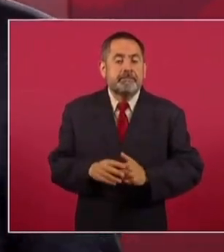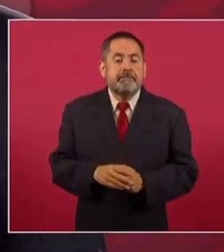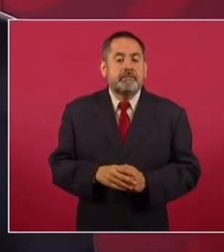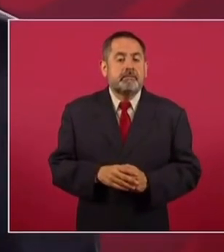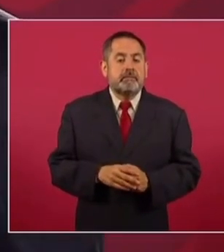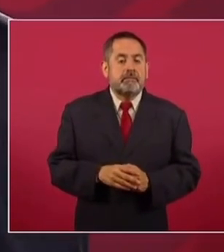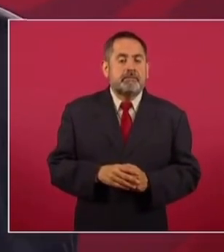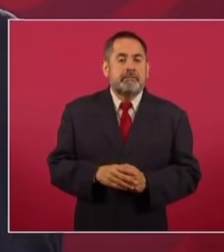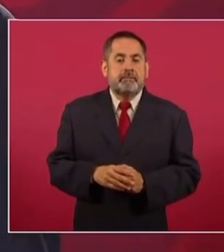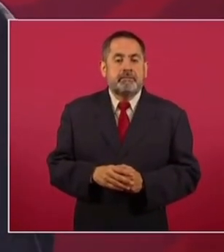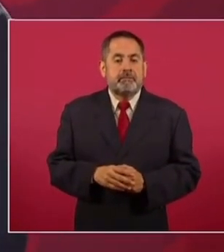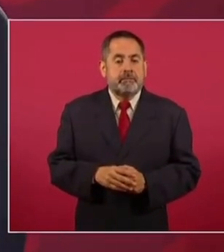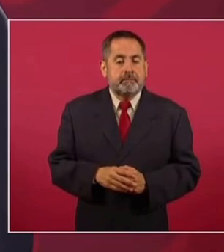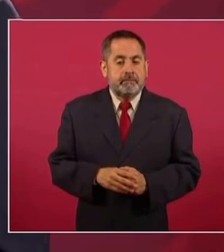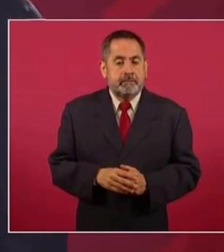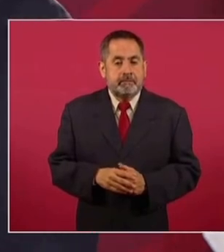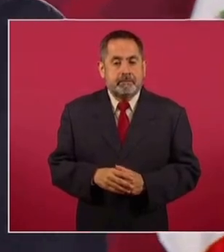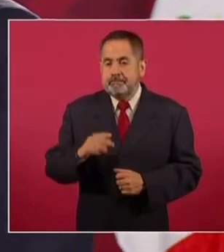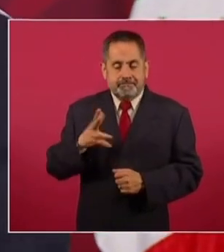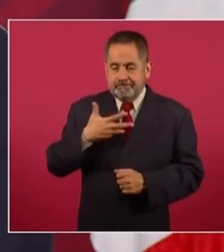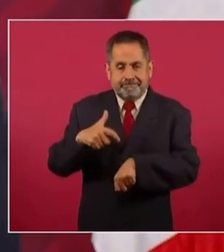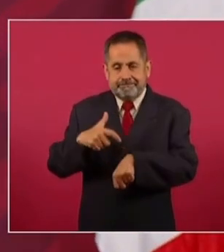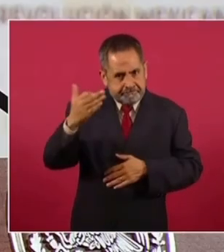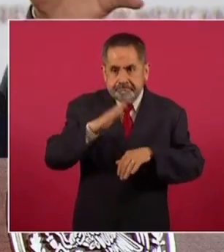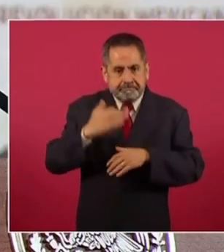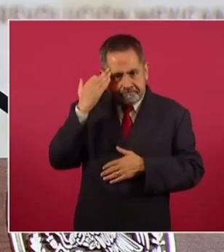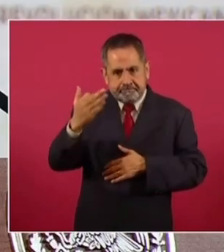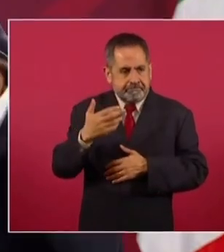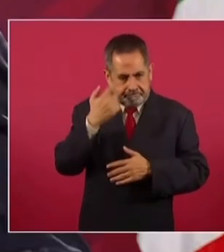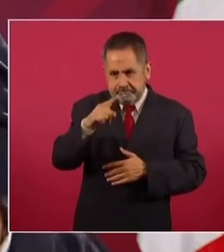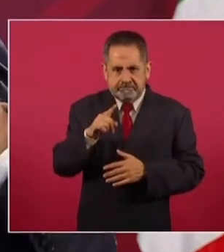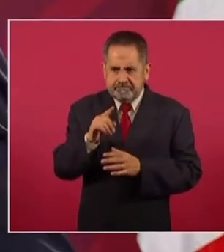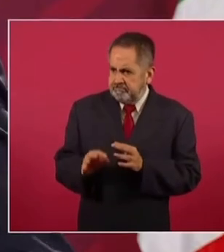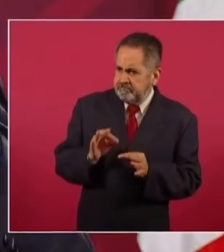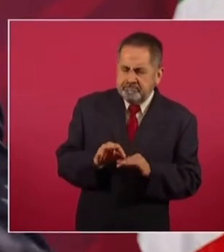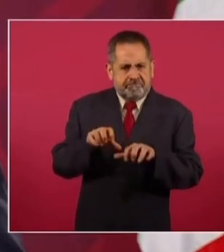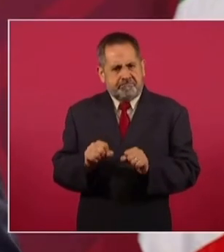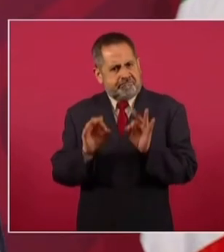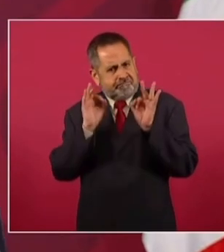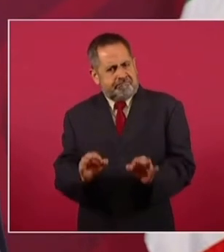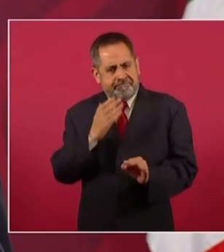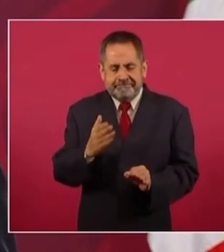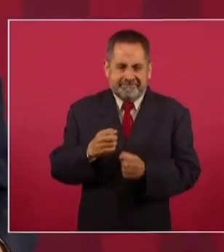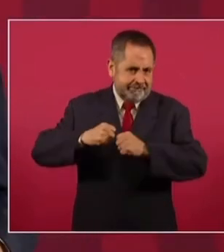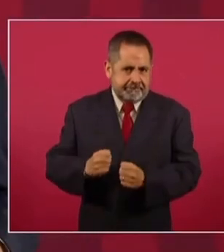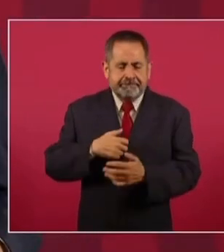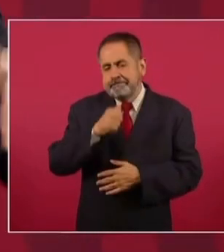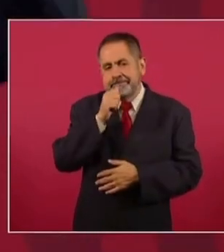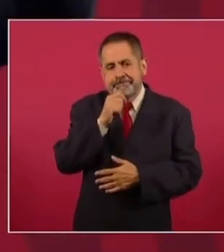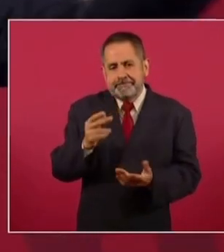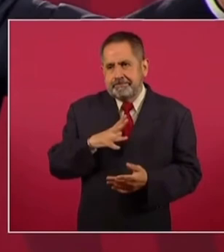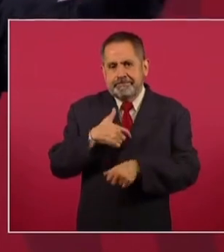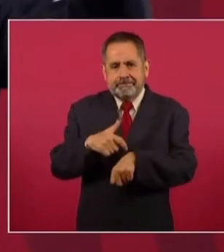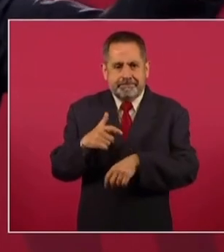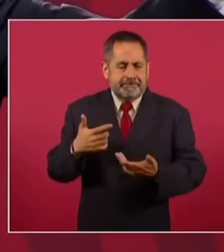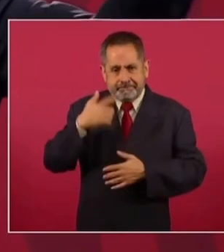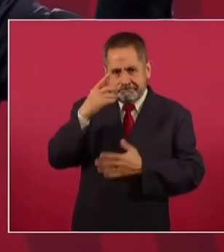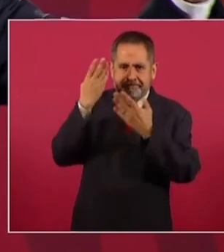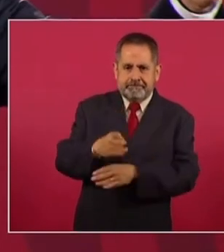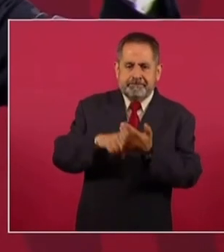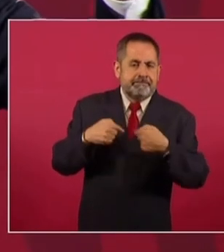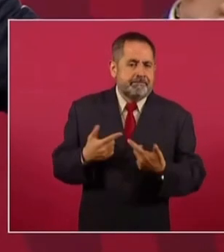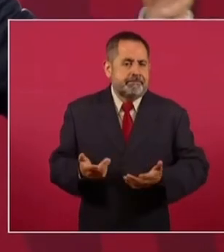ya no tengo tiempo para dejar consolidado un banco